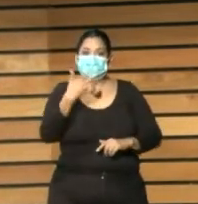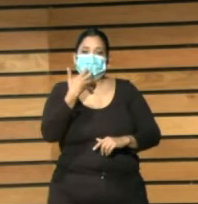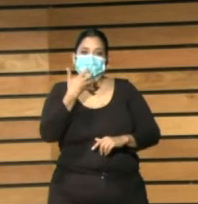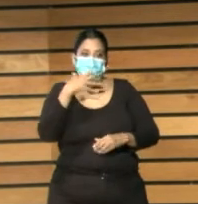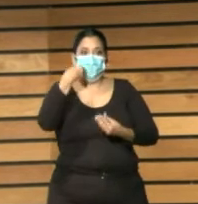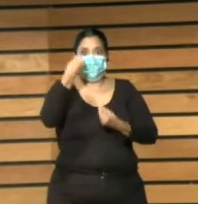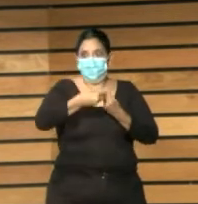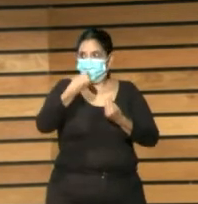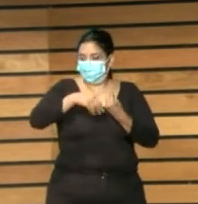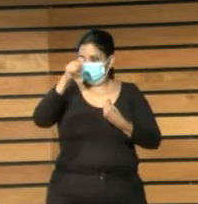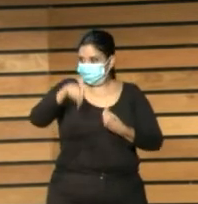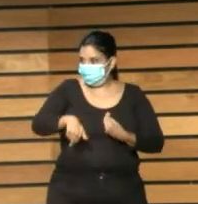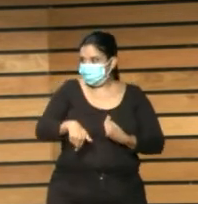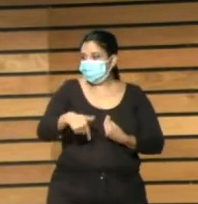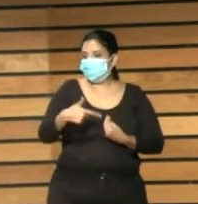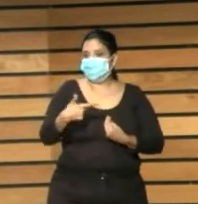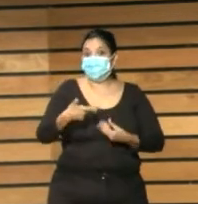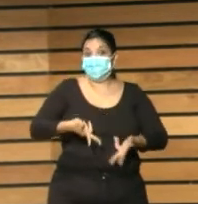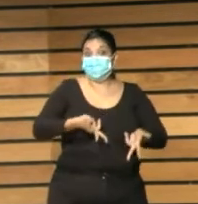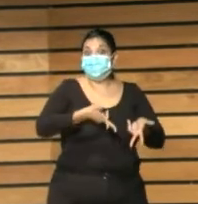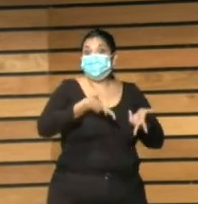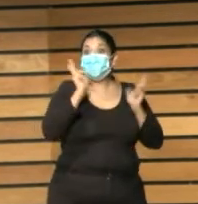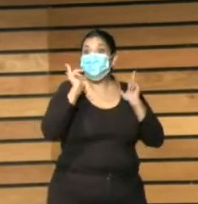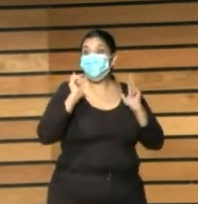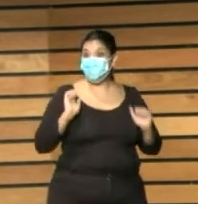en Canarias a los que le dan permiso